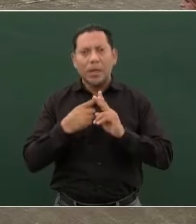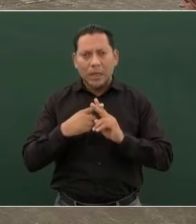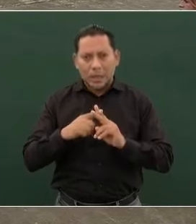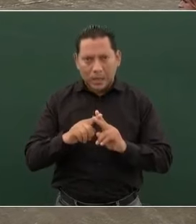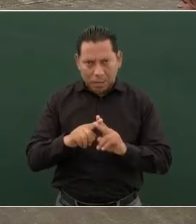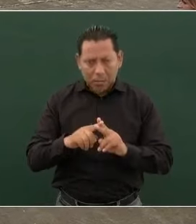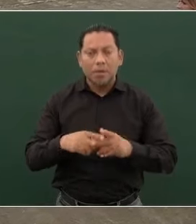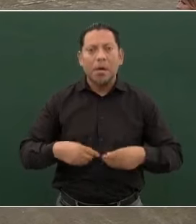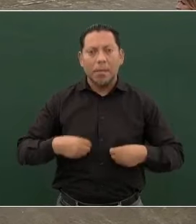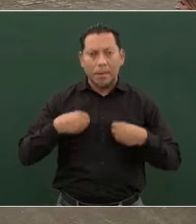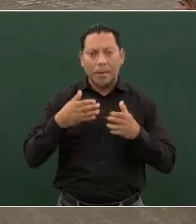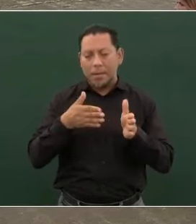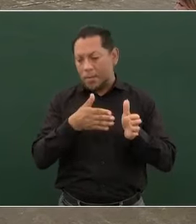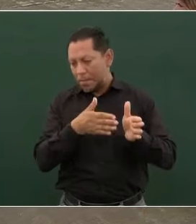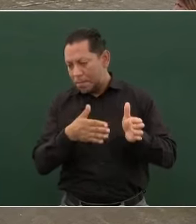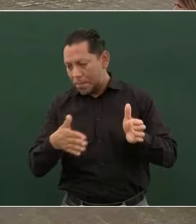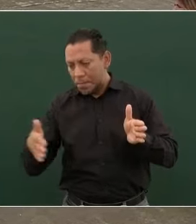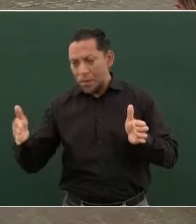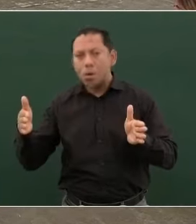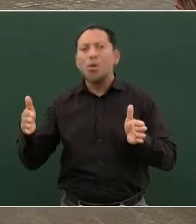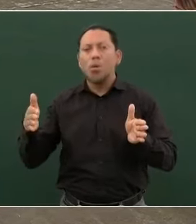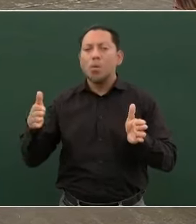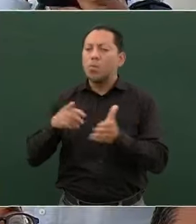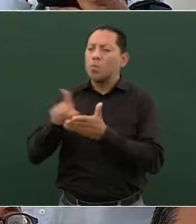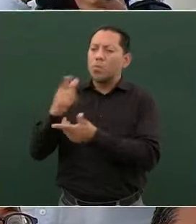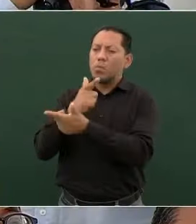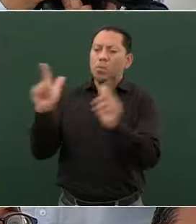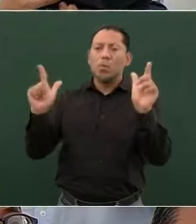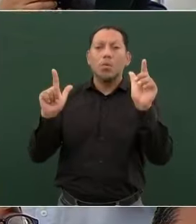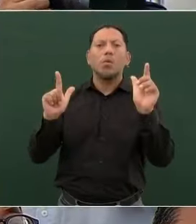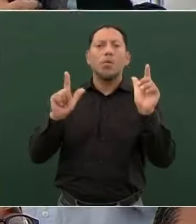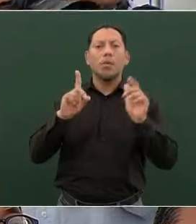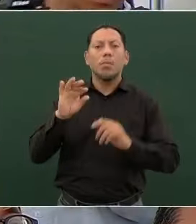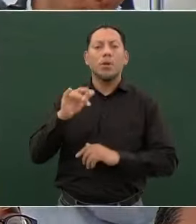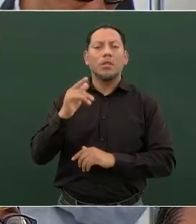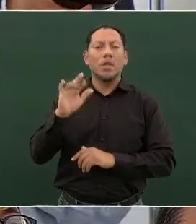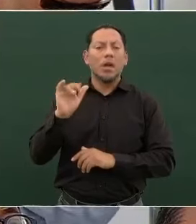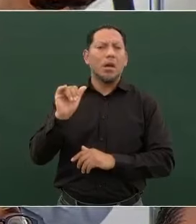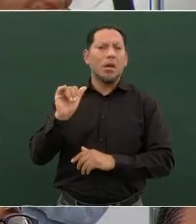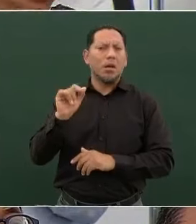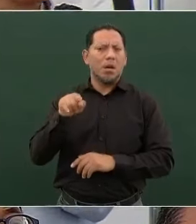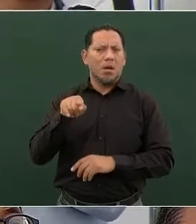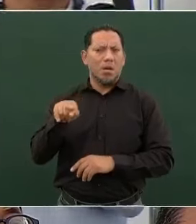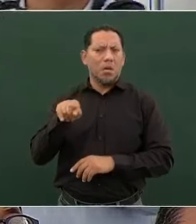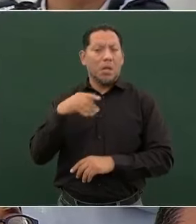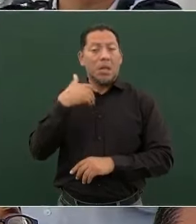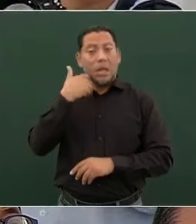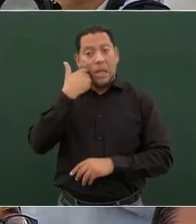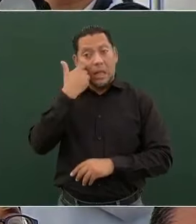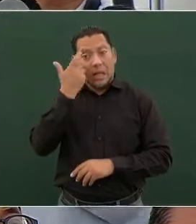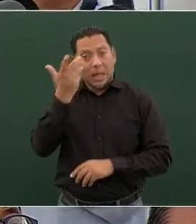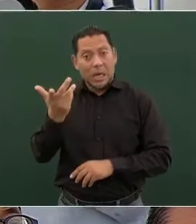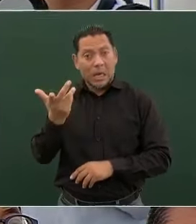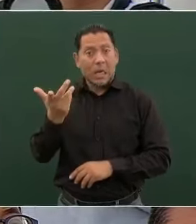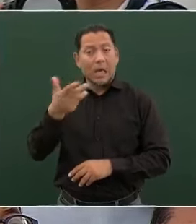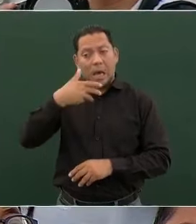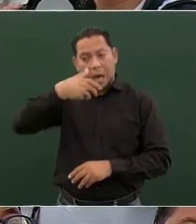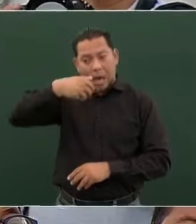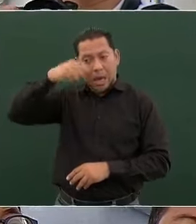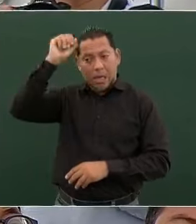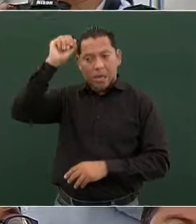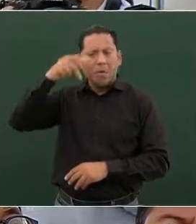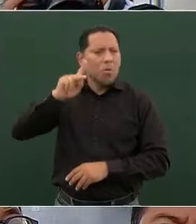a vivir en democracia, si un puesto de elección popular puede ser una situación de cambalache